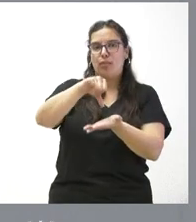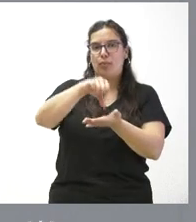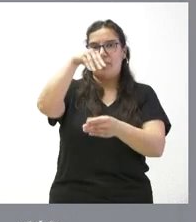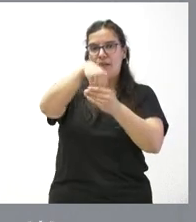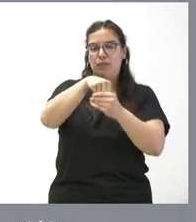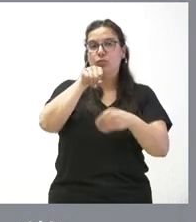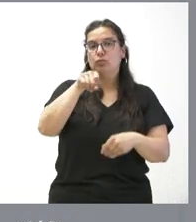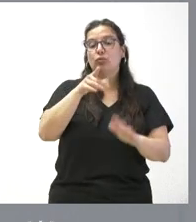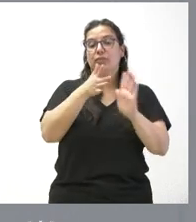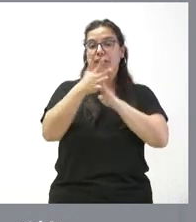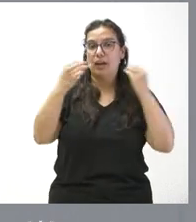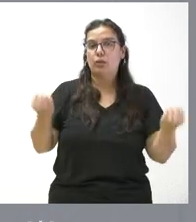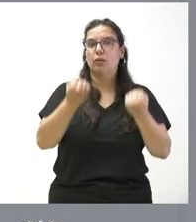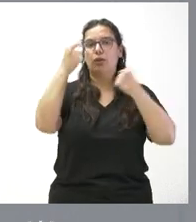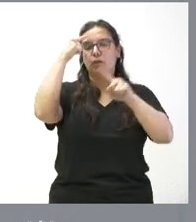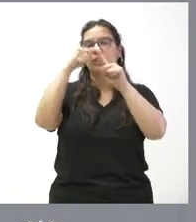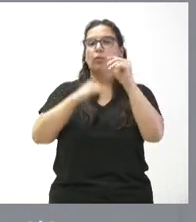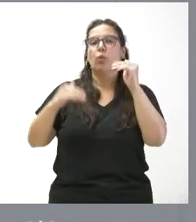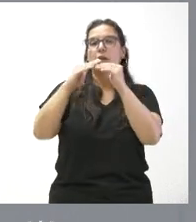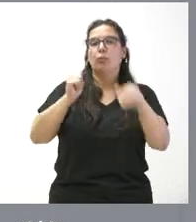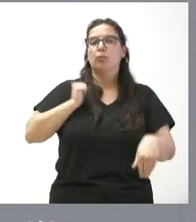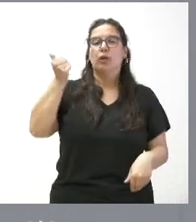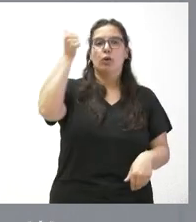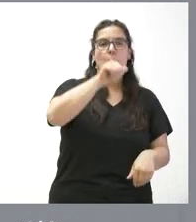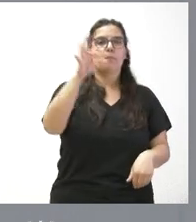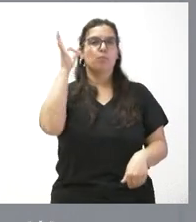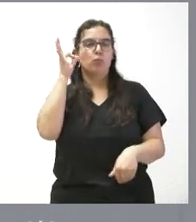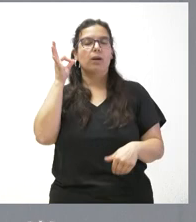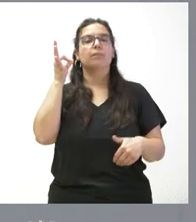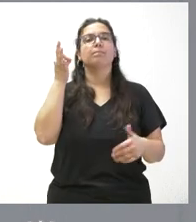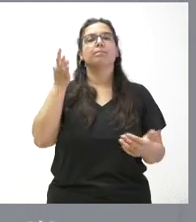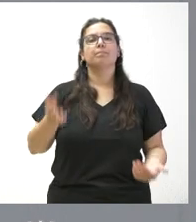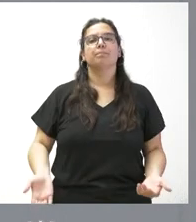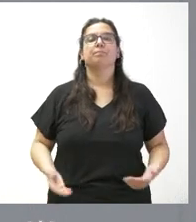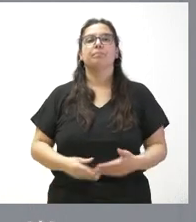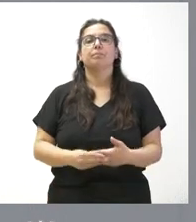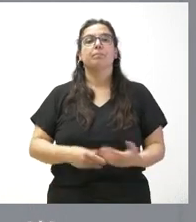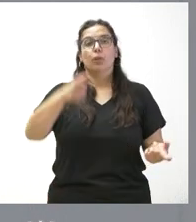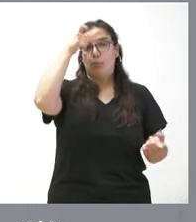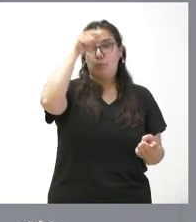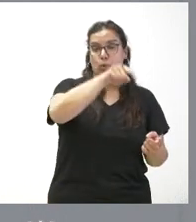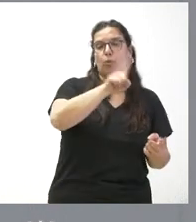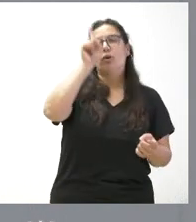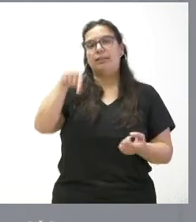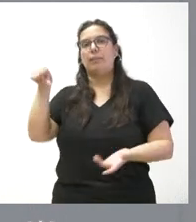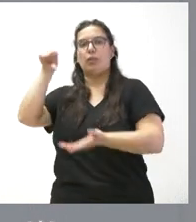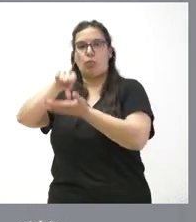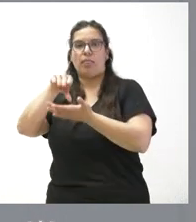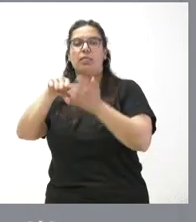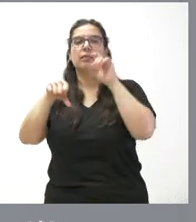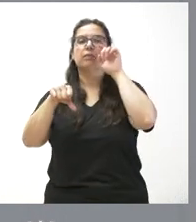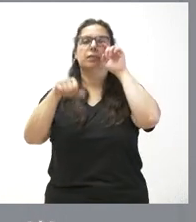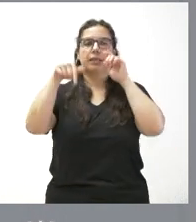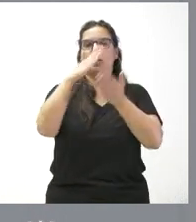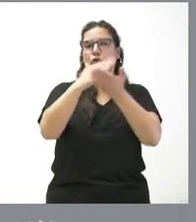Por tanto, actuaciones para la igualdad de oportunidades entre mujeres y hombres, tanto en el mundo rural como en el mundo urbano de